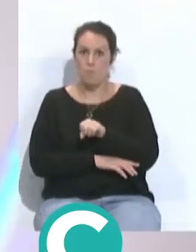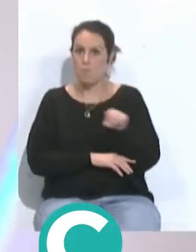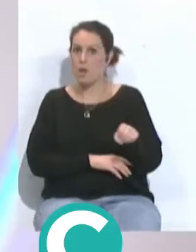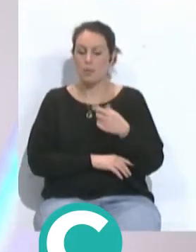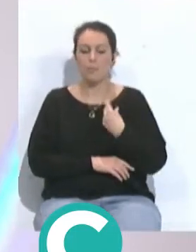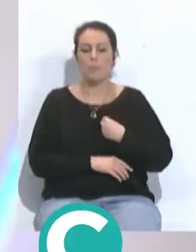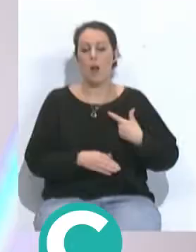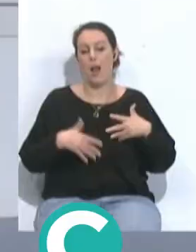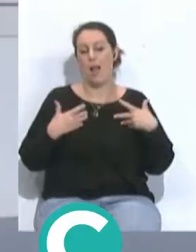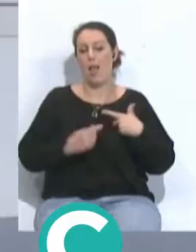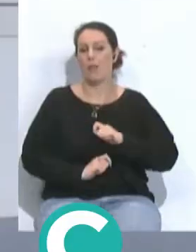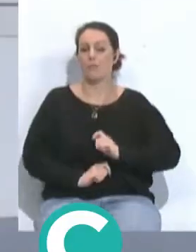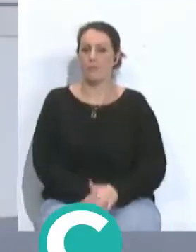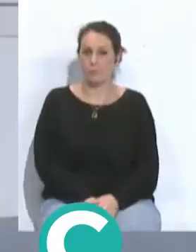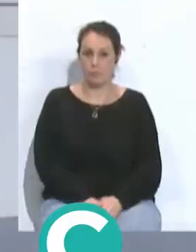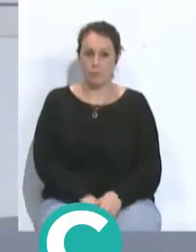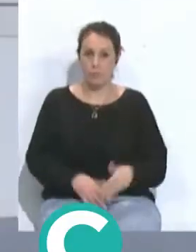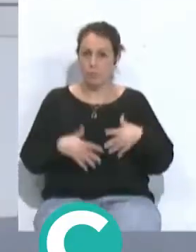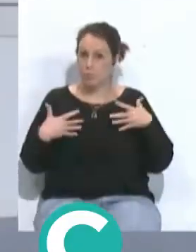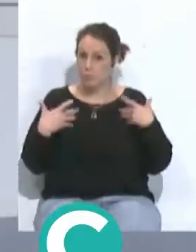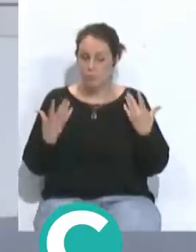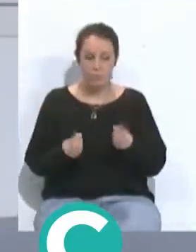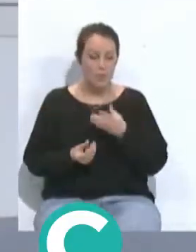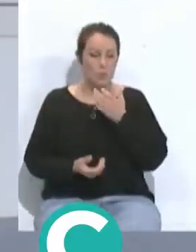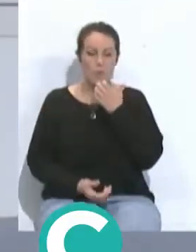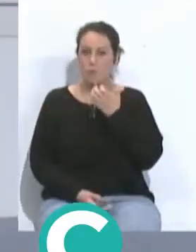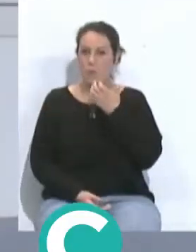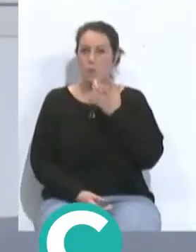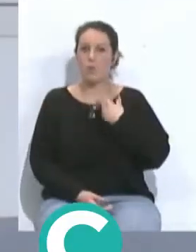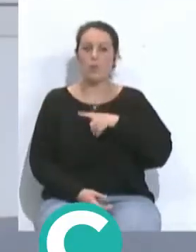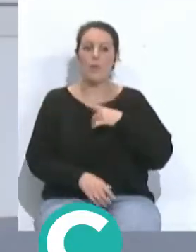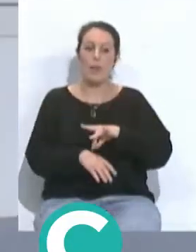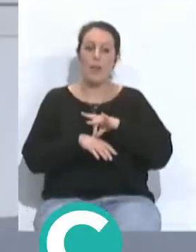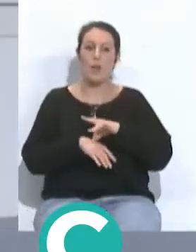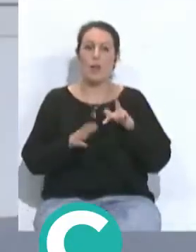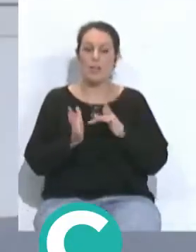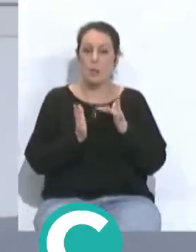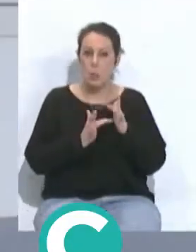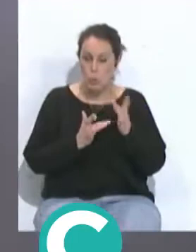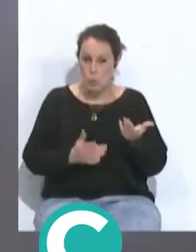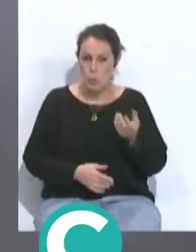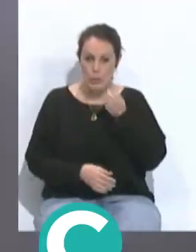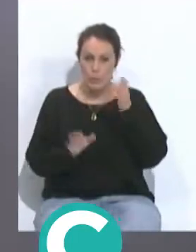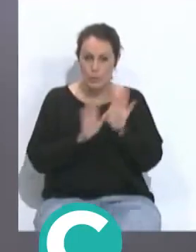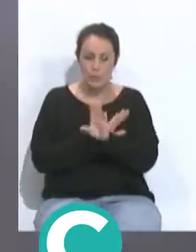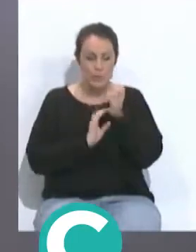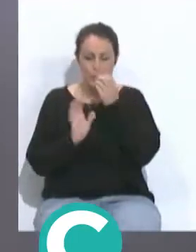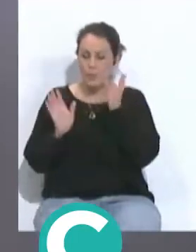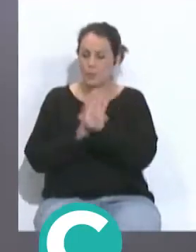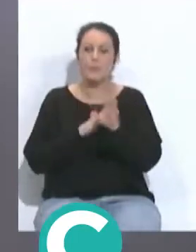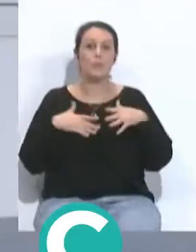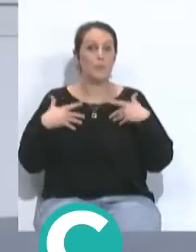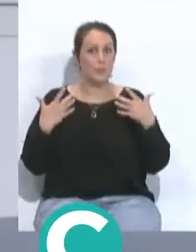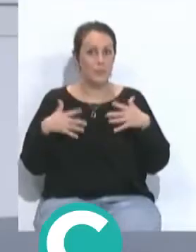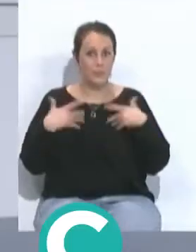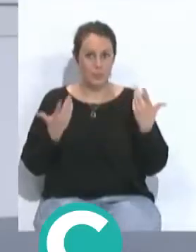todas estas alegrías. Muchísima alegría, como la que se llevó también nuestro invitado, Jesús Suero, muy buenas noches. Hola, buenas noches. Alegría que